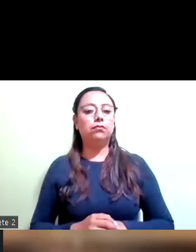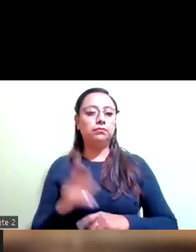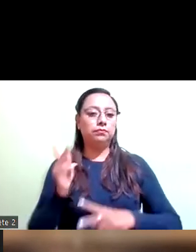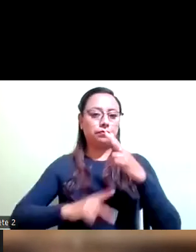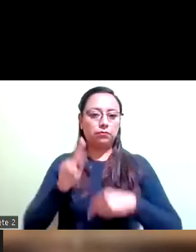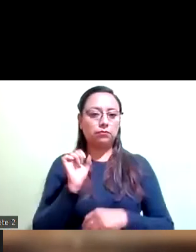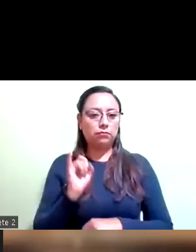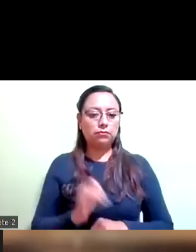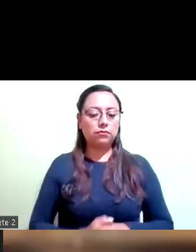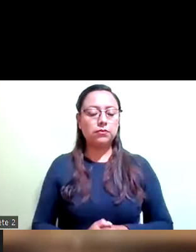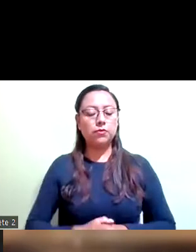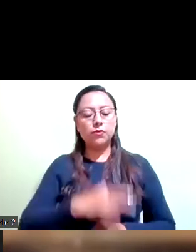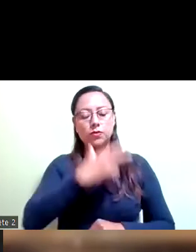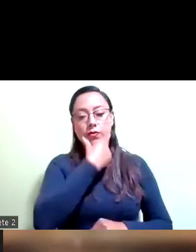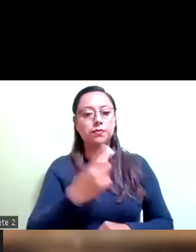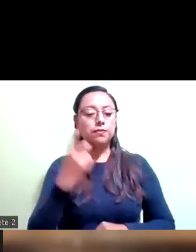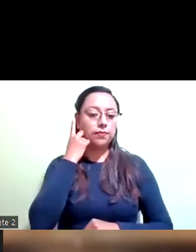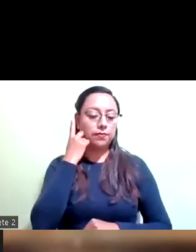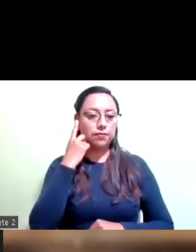Héctor Barrera Marmolejo.